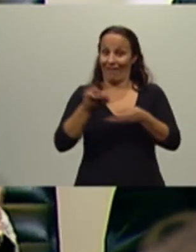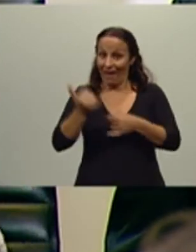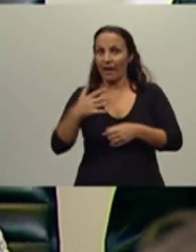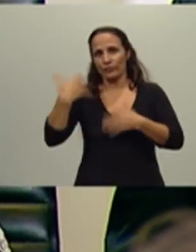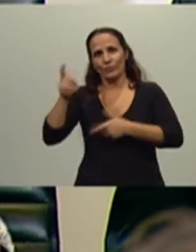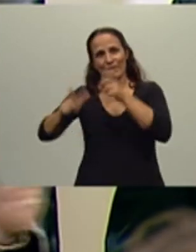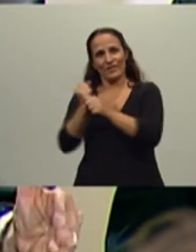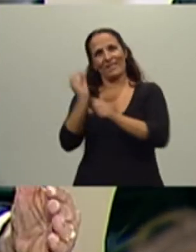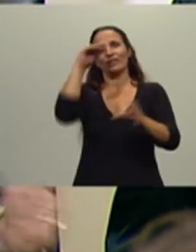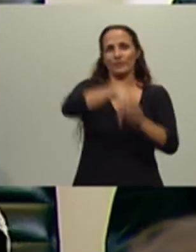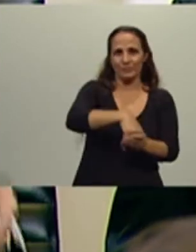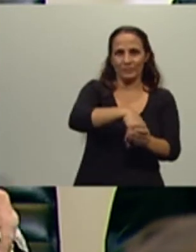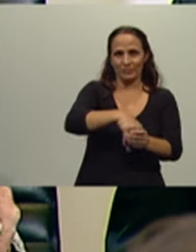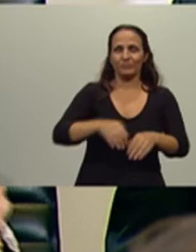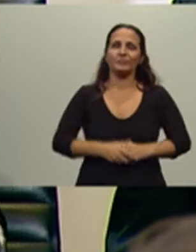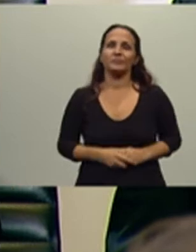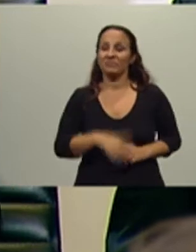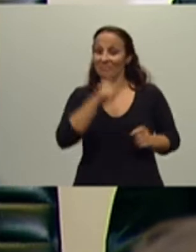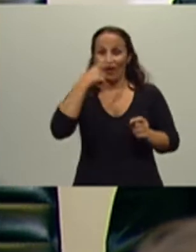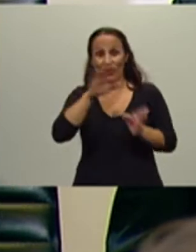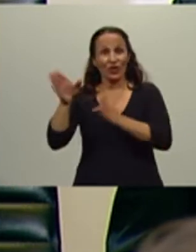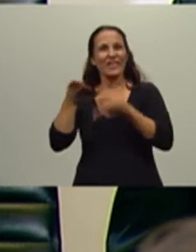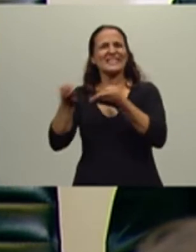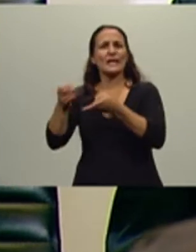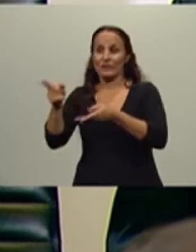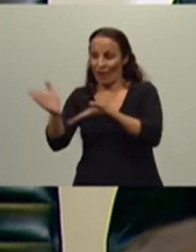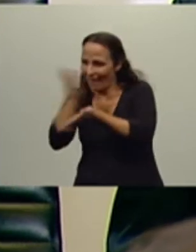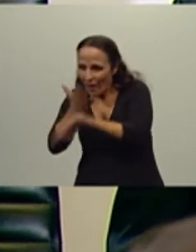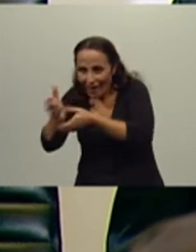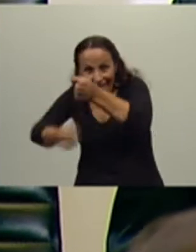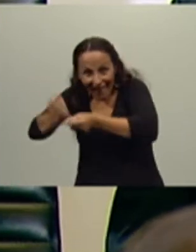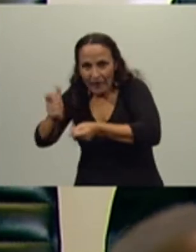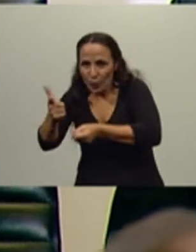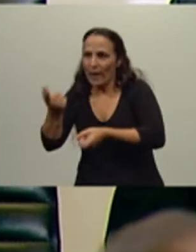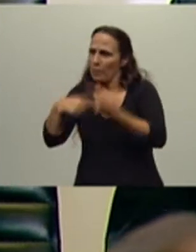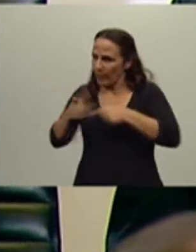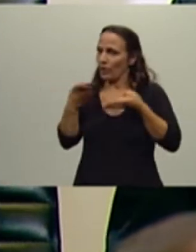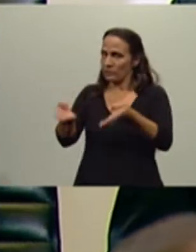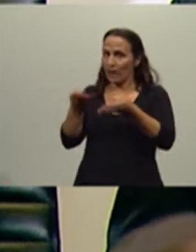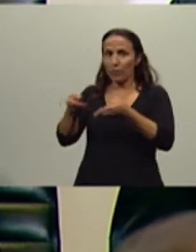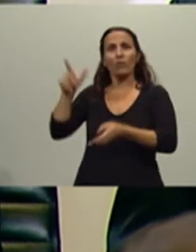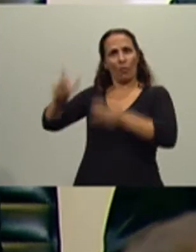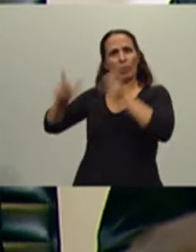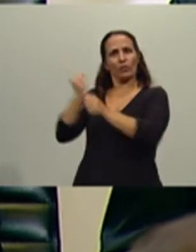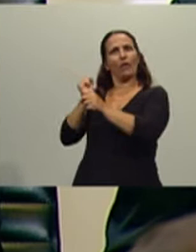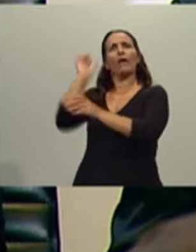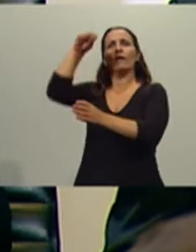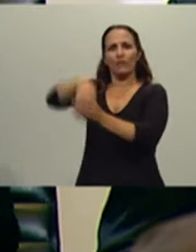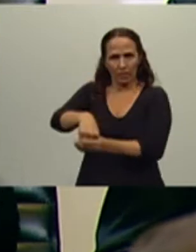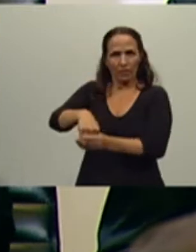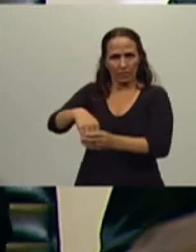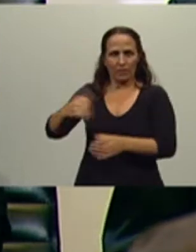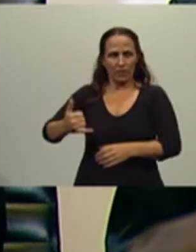vez el sector terciario de servicios no sea el productor, pero genera mucha ocupación, mucha mano de obra y se